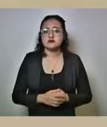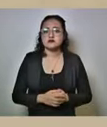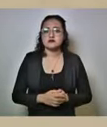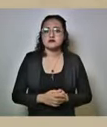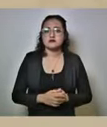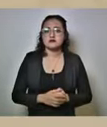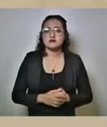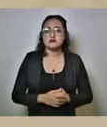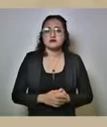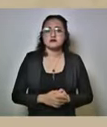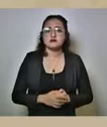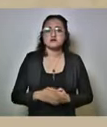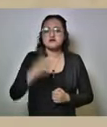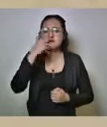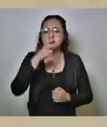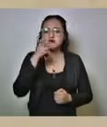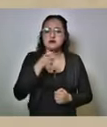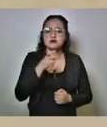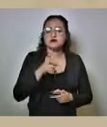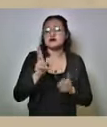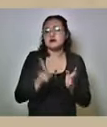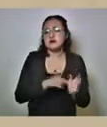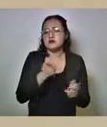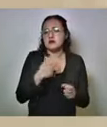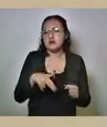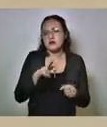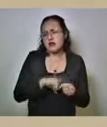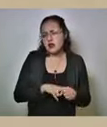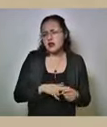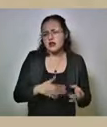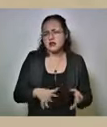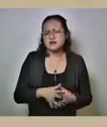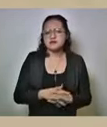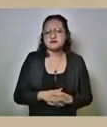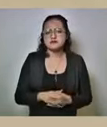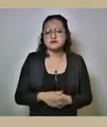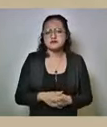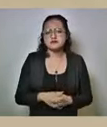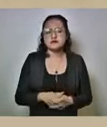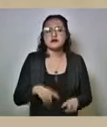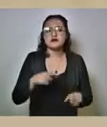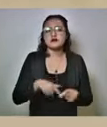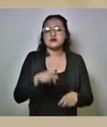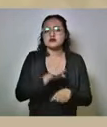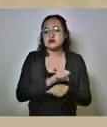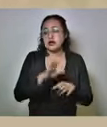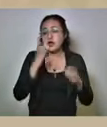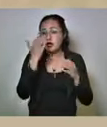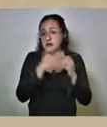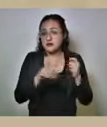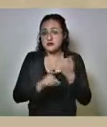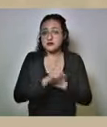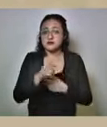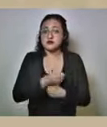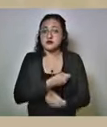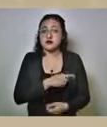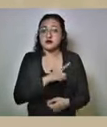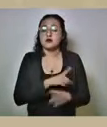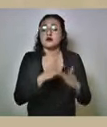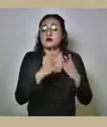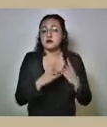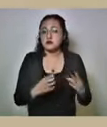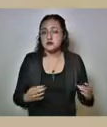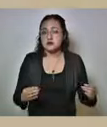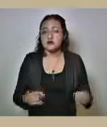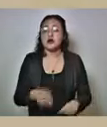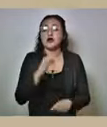esto vuelva a su normalidad cuando resolvamos el tema de salud cuando